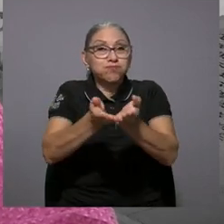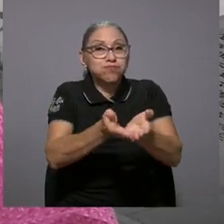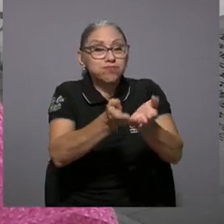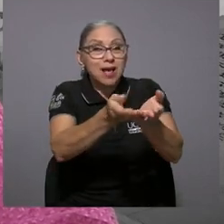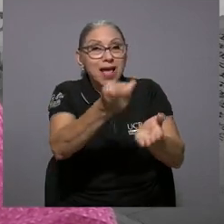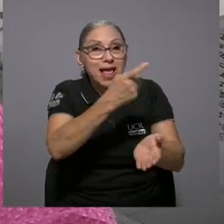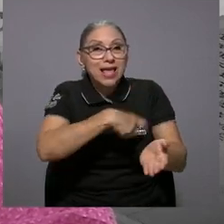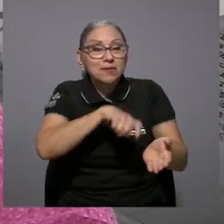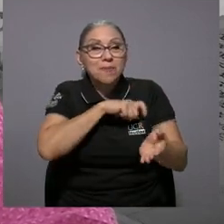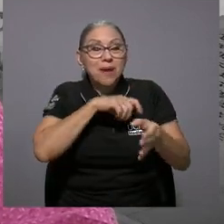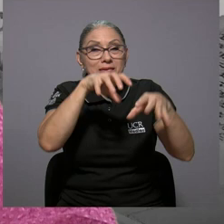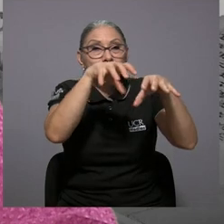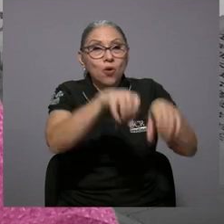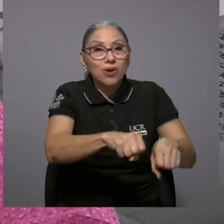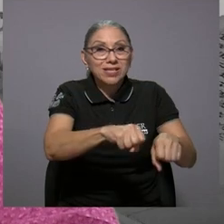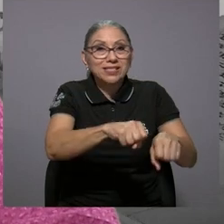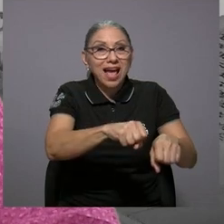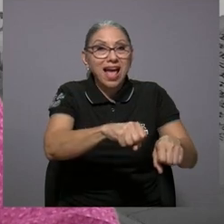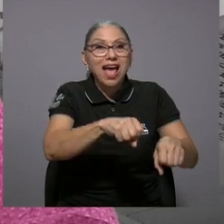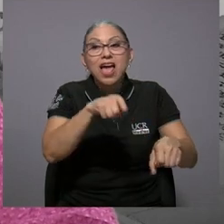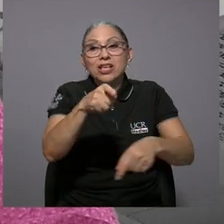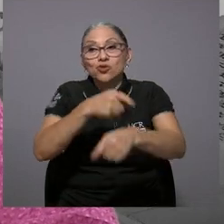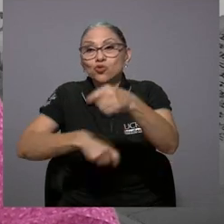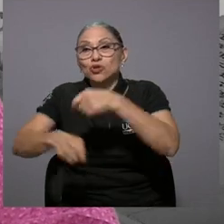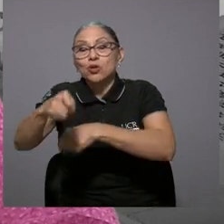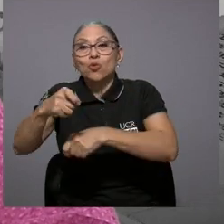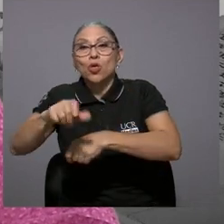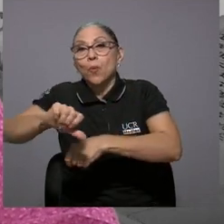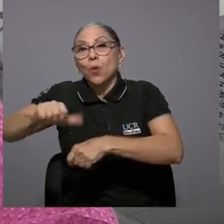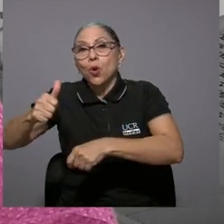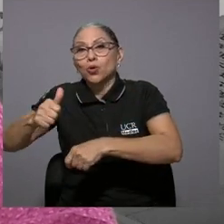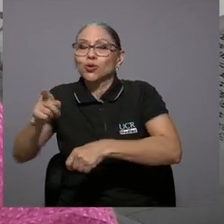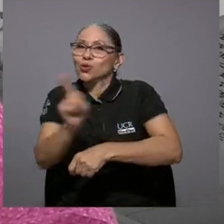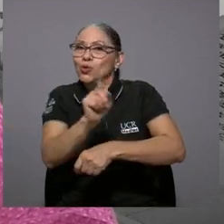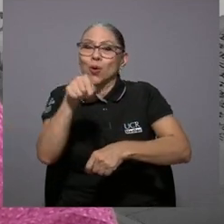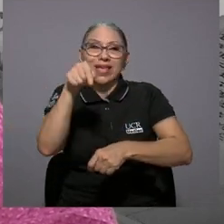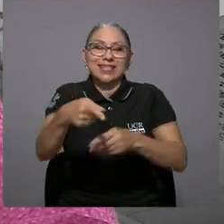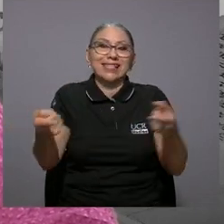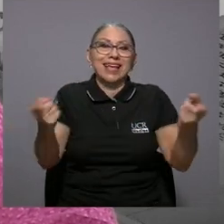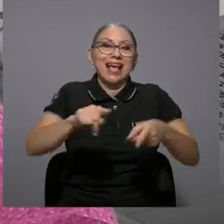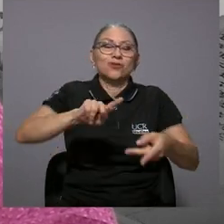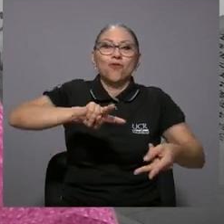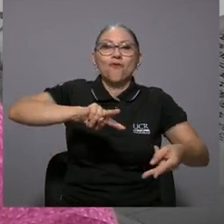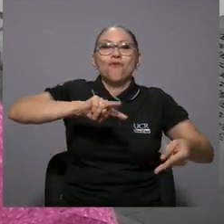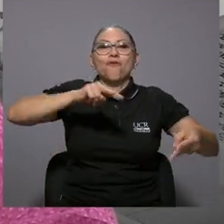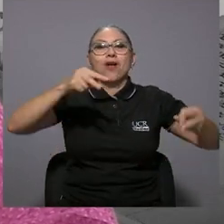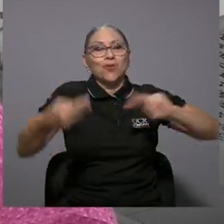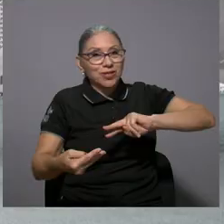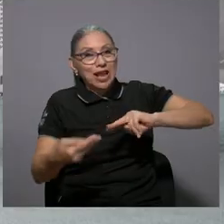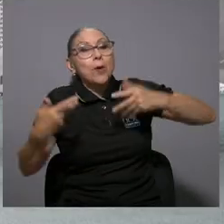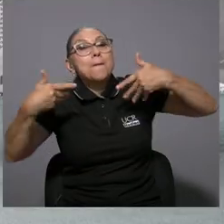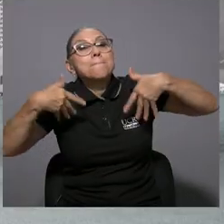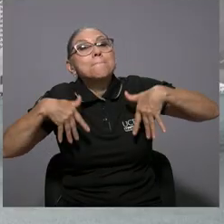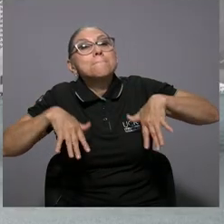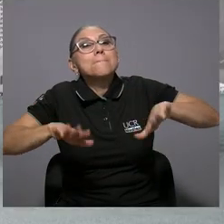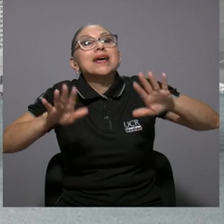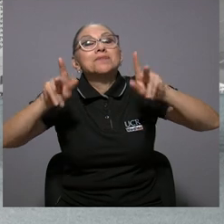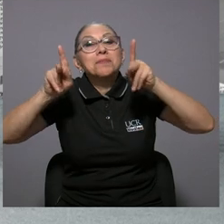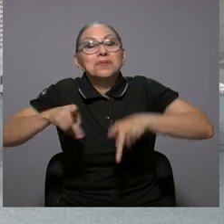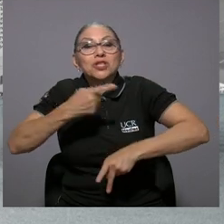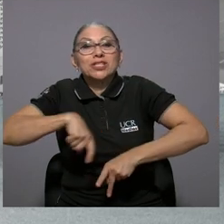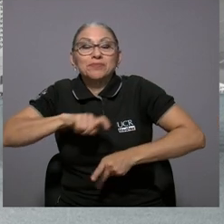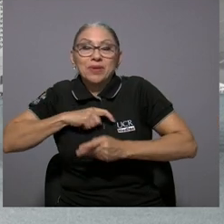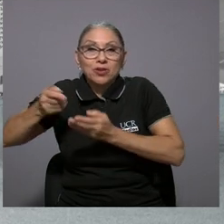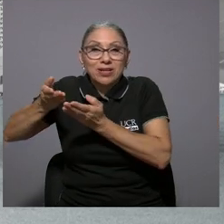cuando viene la conquista es sustituido inmediatamente por otros productos que traen los conquistadores en este caso fue al